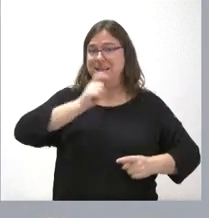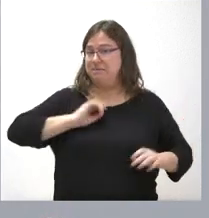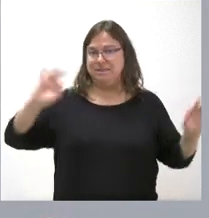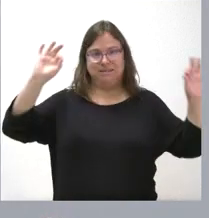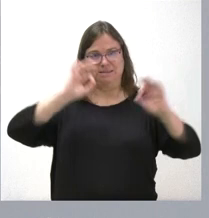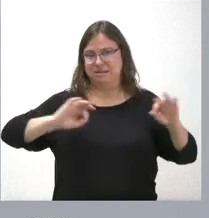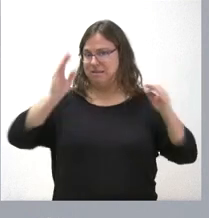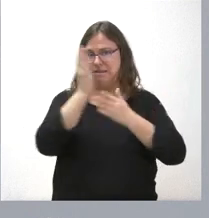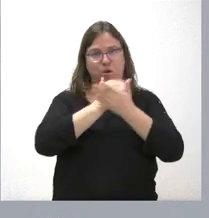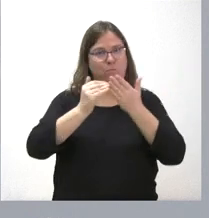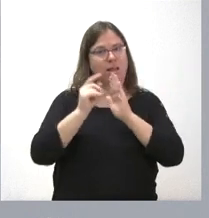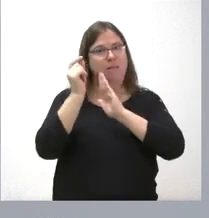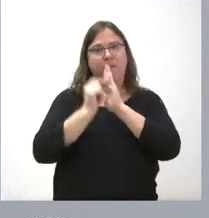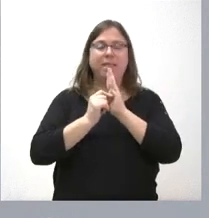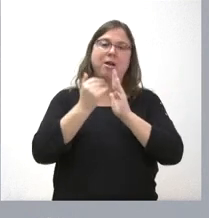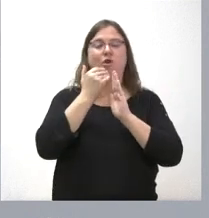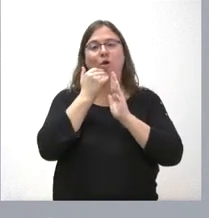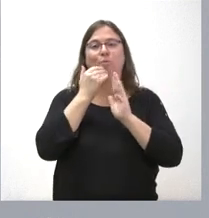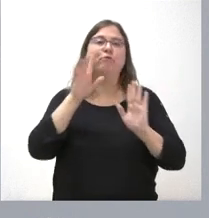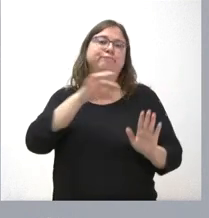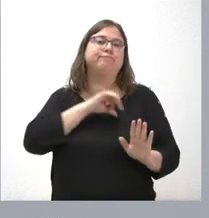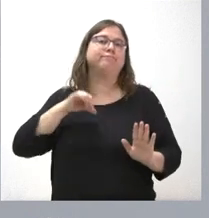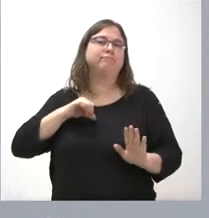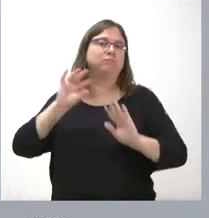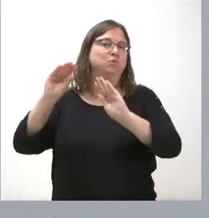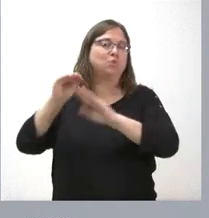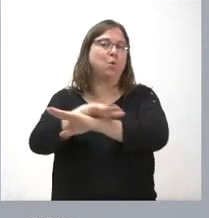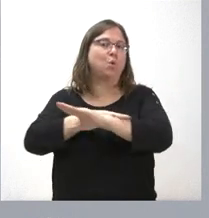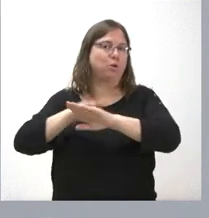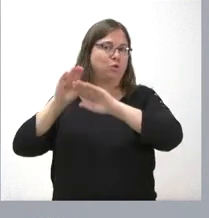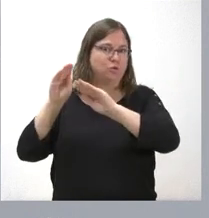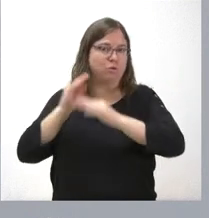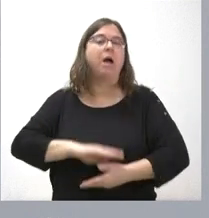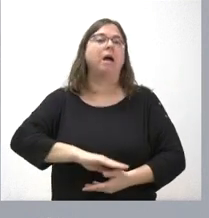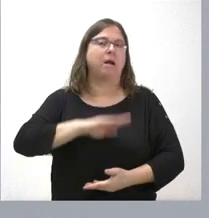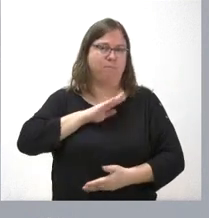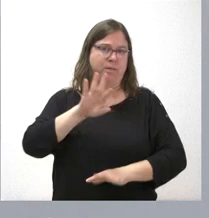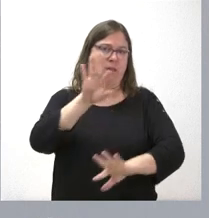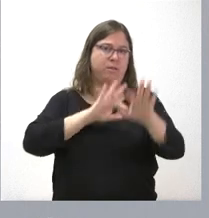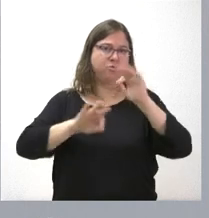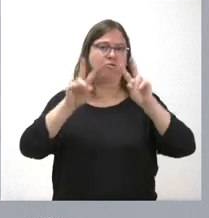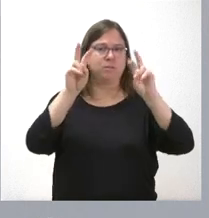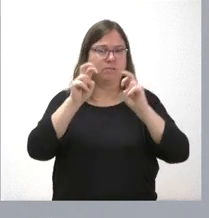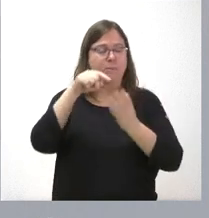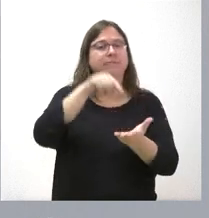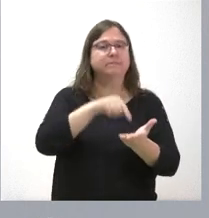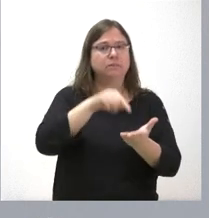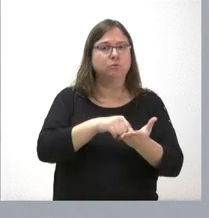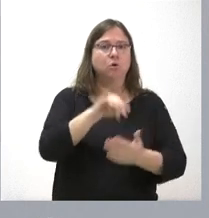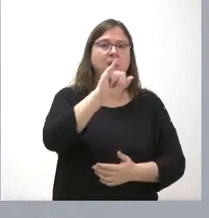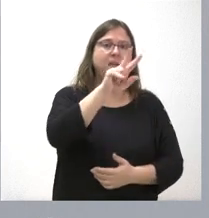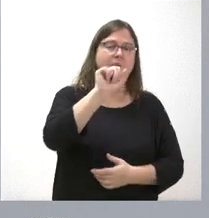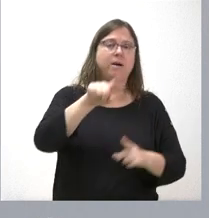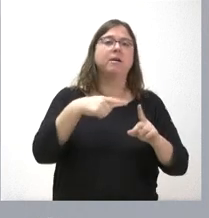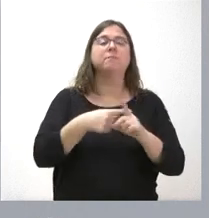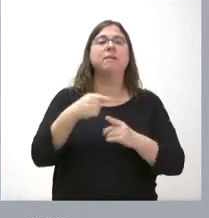autónomas y como una medida aislada tomada por el Gobierno, que es el que tiene capacidad en la regulación de estos tributos, tanto en el IVA como en impuesto